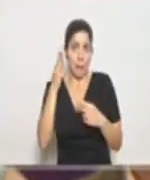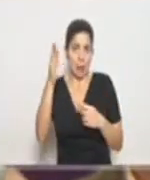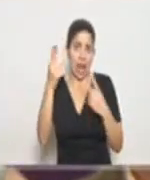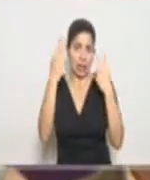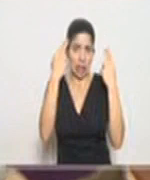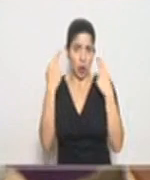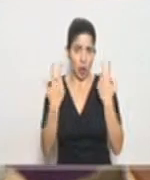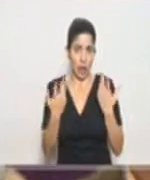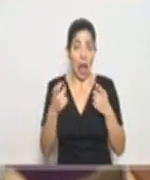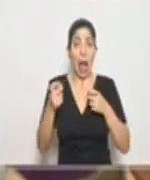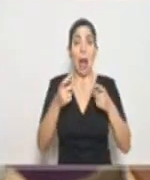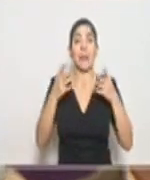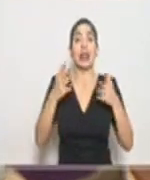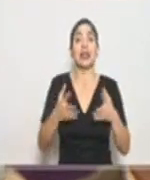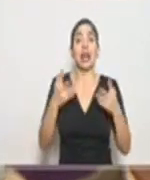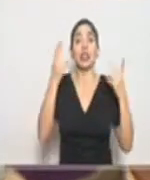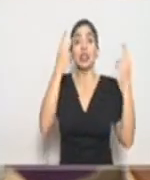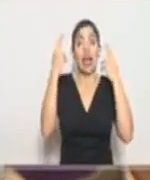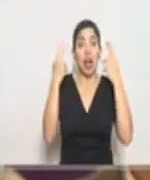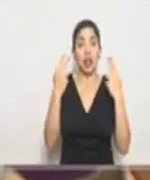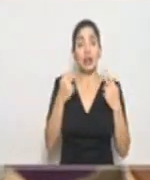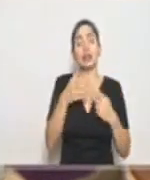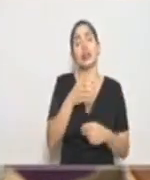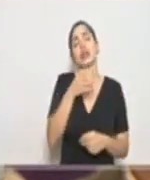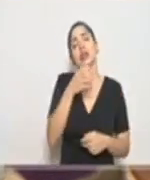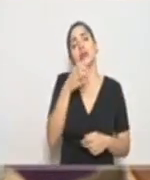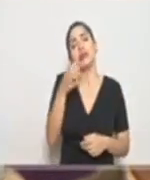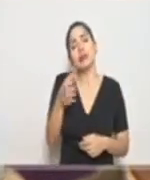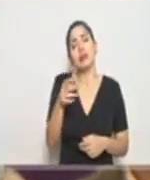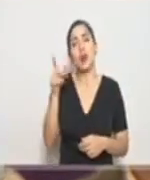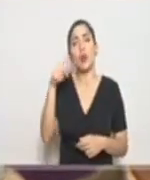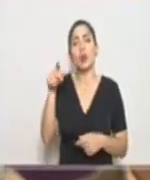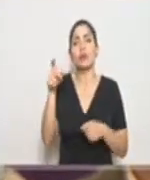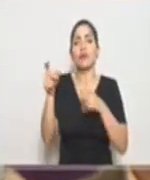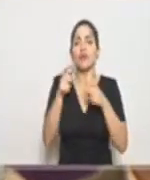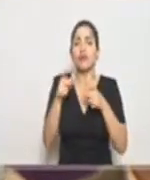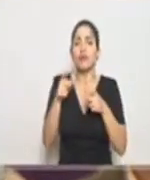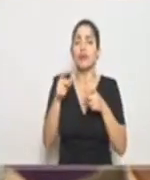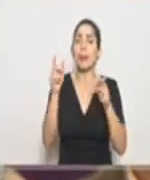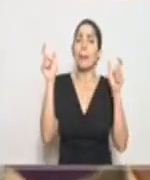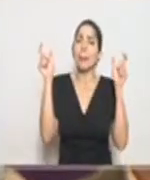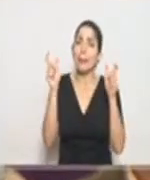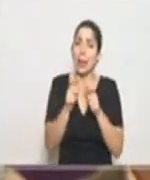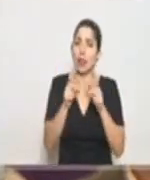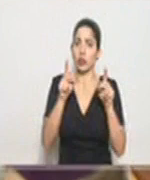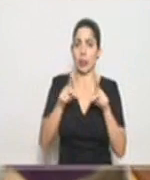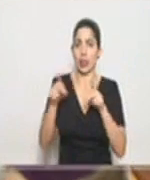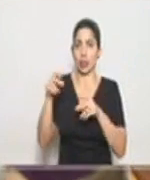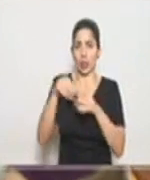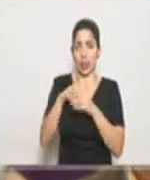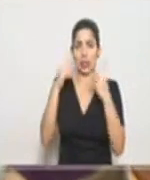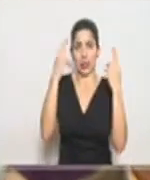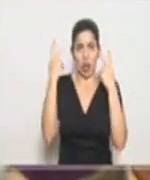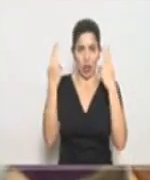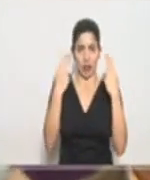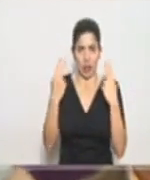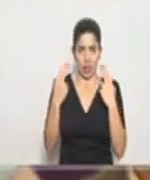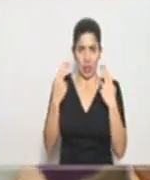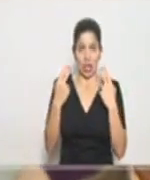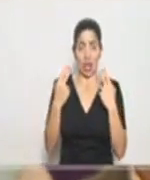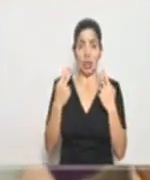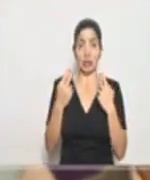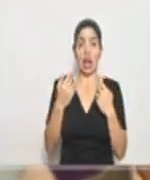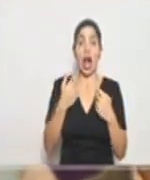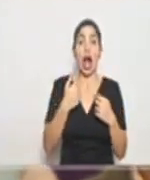al salón. Los administradores de los salones de belleza, sí les solicito que, por favor, manejen una cantidad disminuida de personas en el salón de belleza, que si tienen